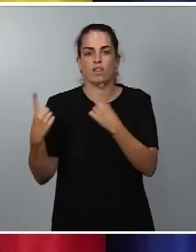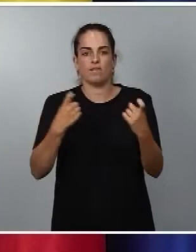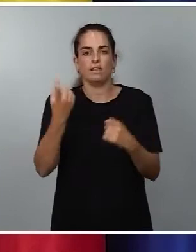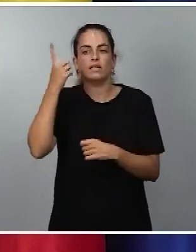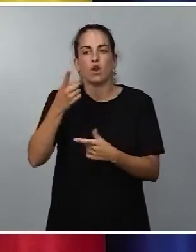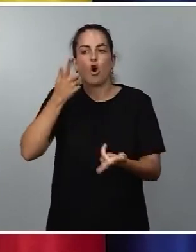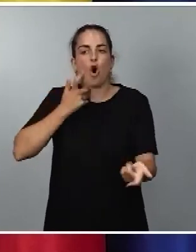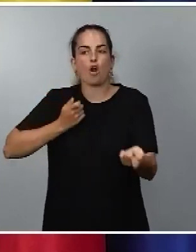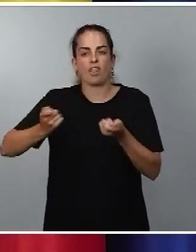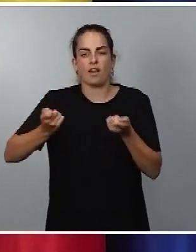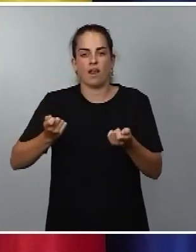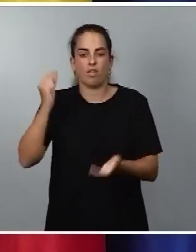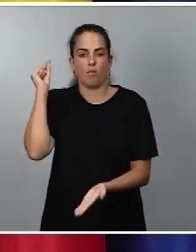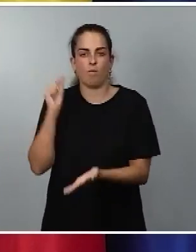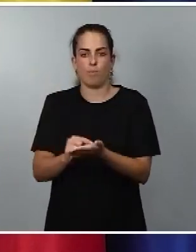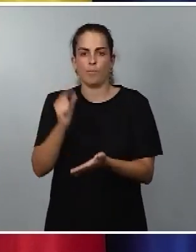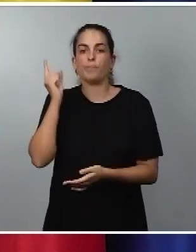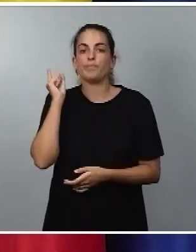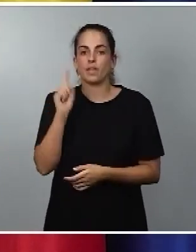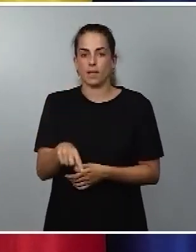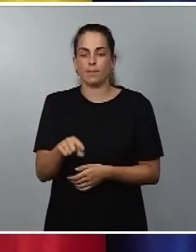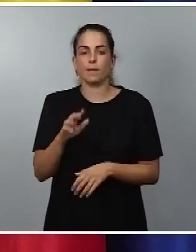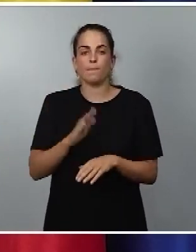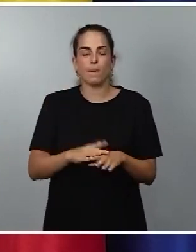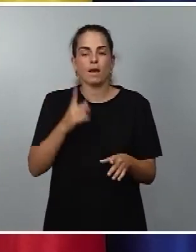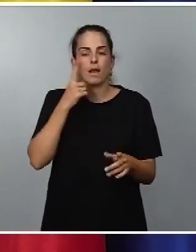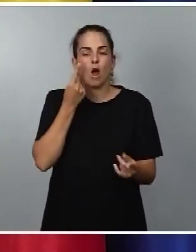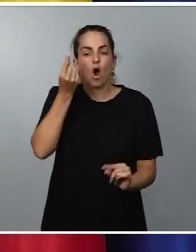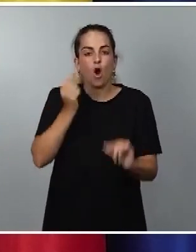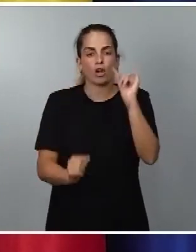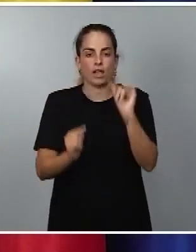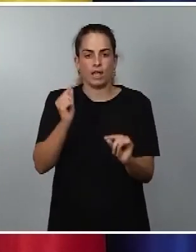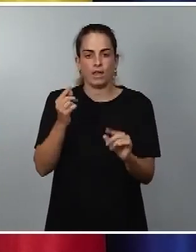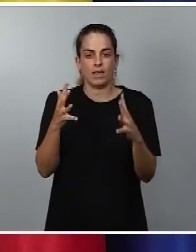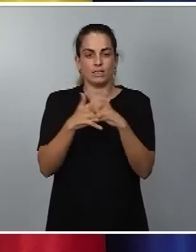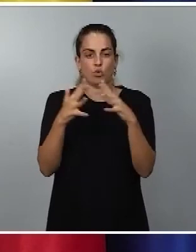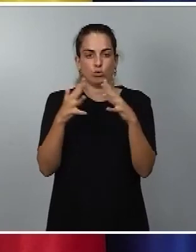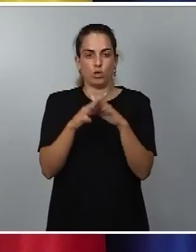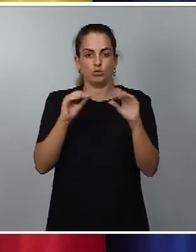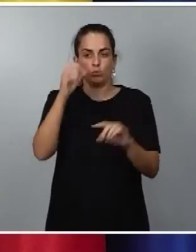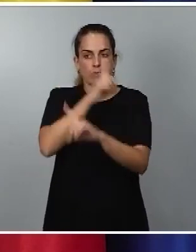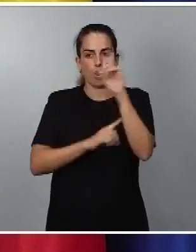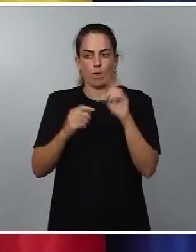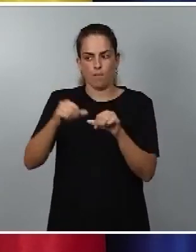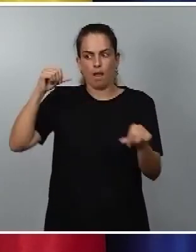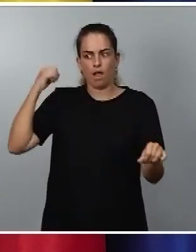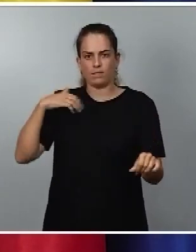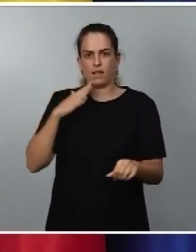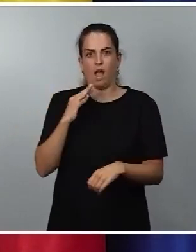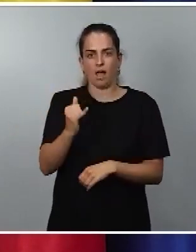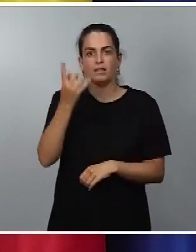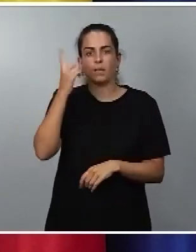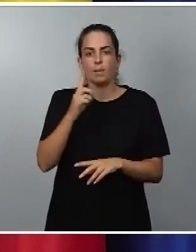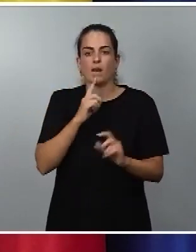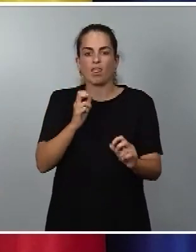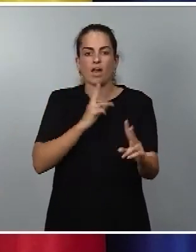Y sobre todo también para corregir problemas estructurales ya existentes, pero también para la respuesta a retos